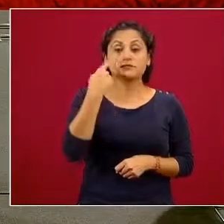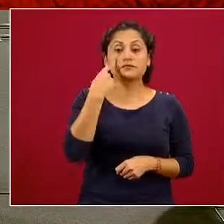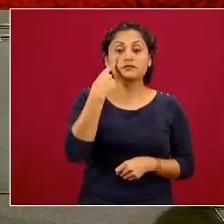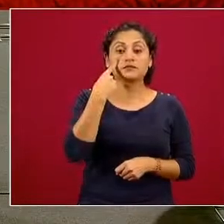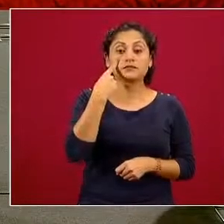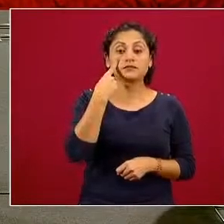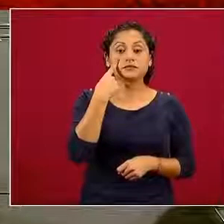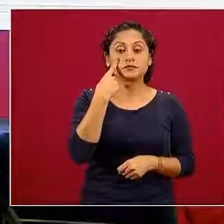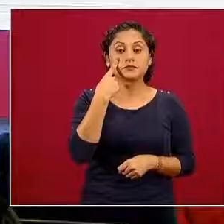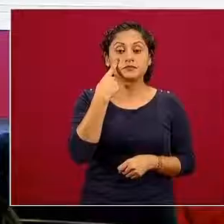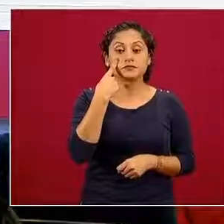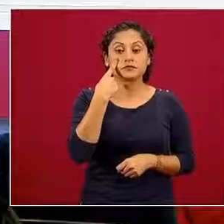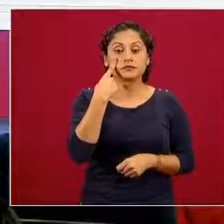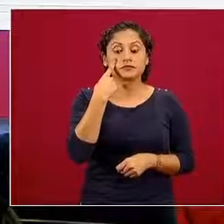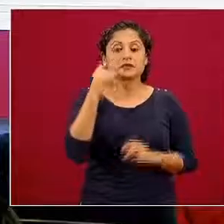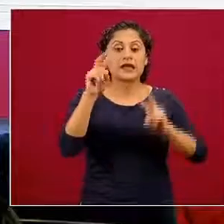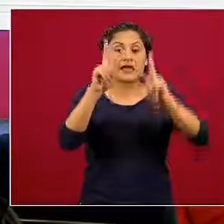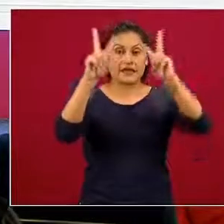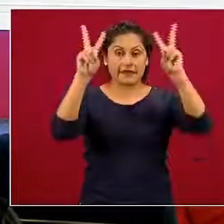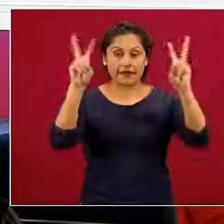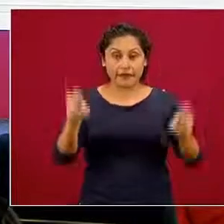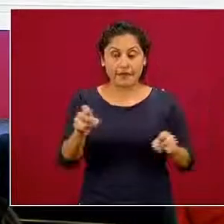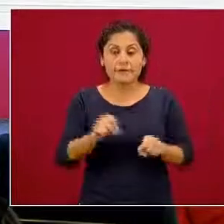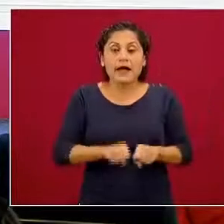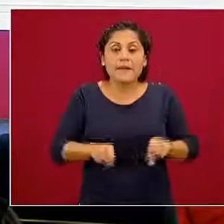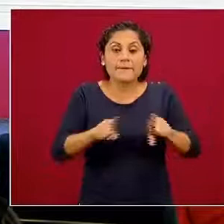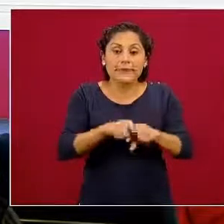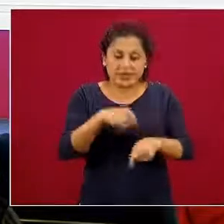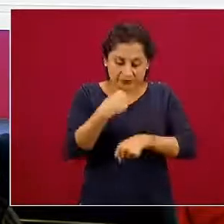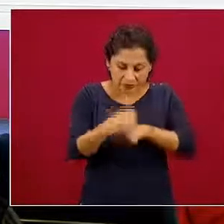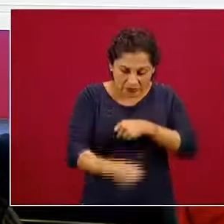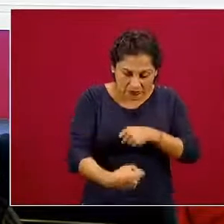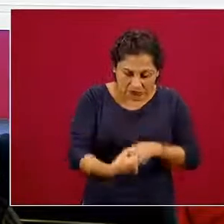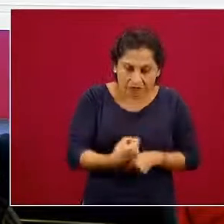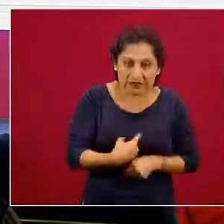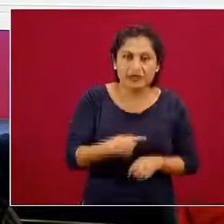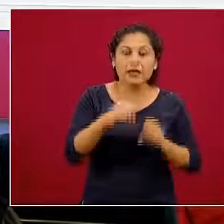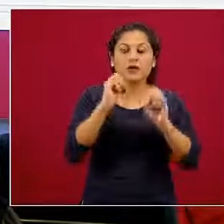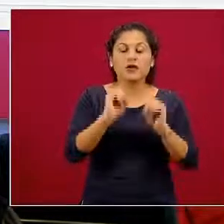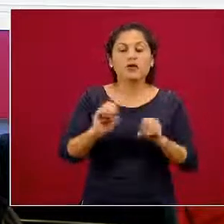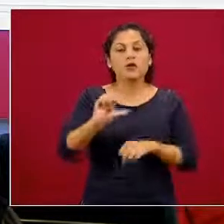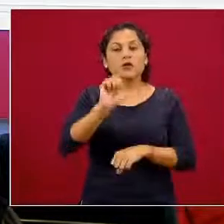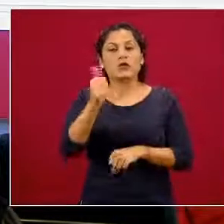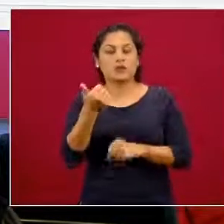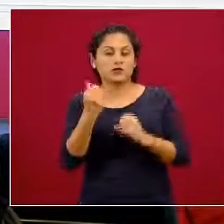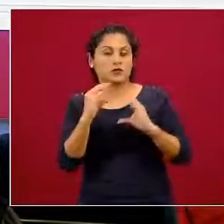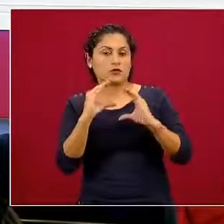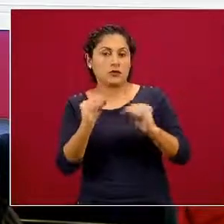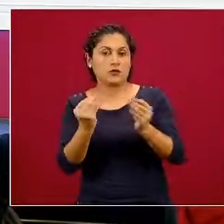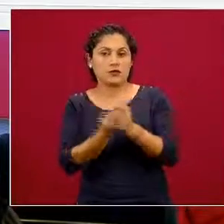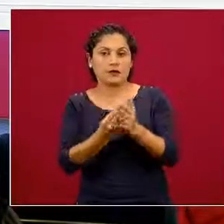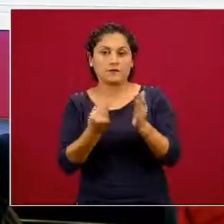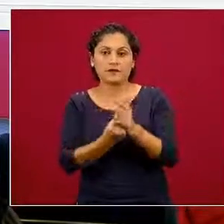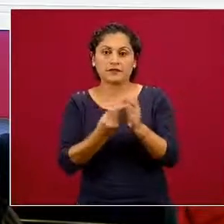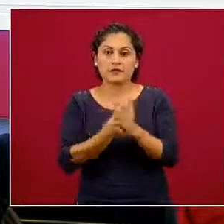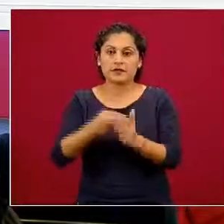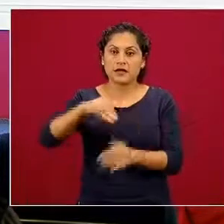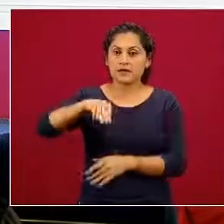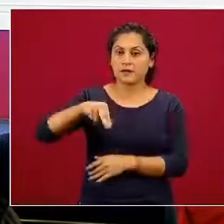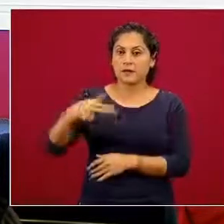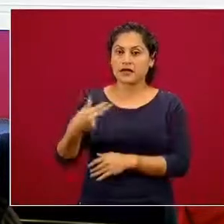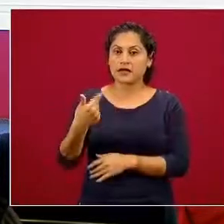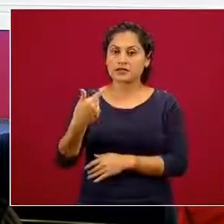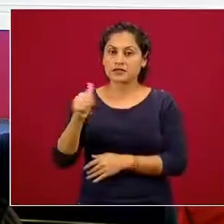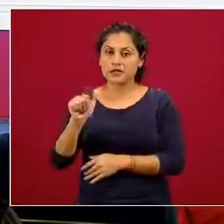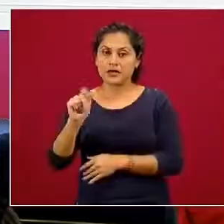de autolesiones y suicidio de la capacitación en MHGAP. Es decir, se va a llevar a